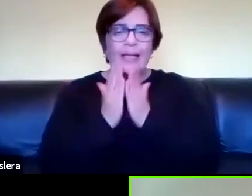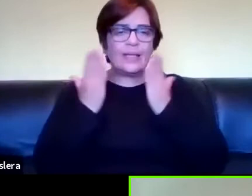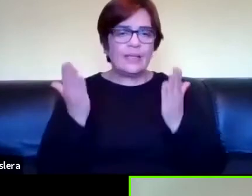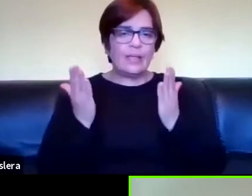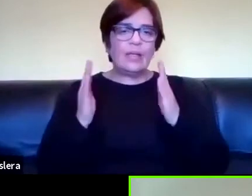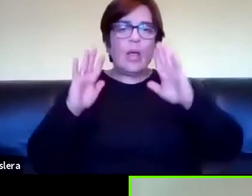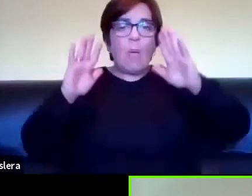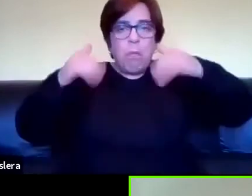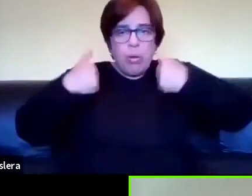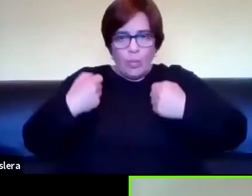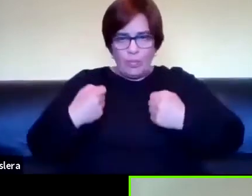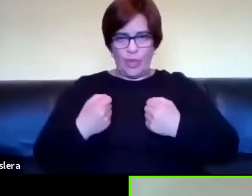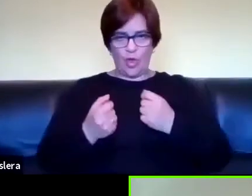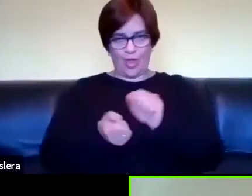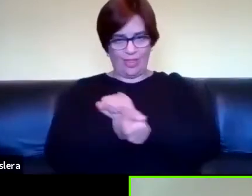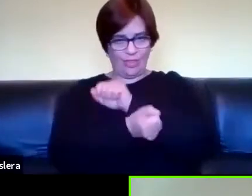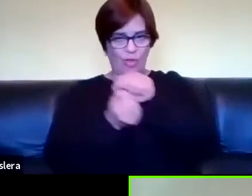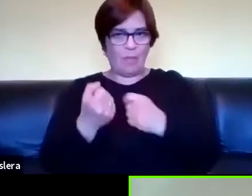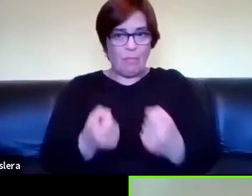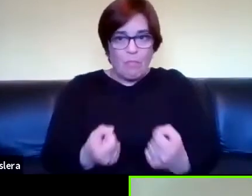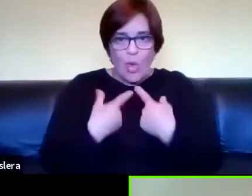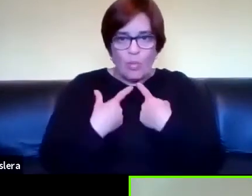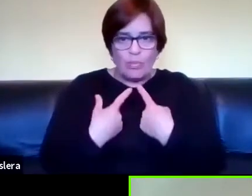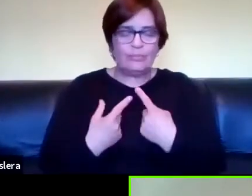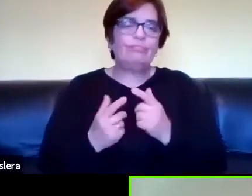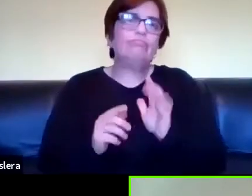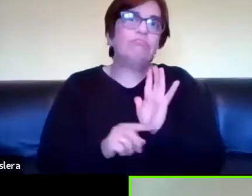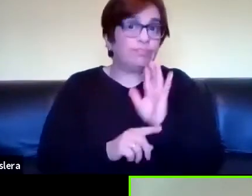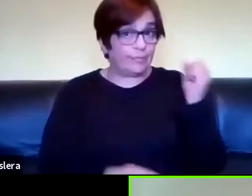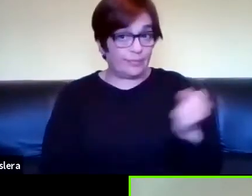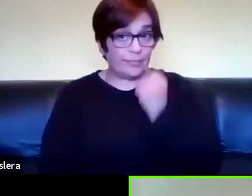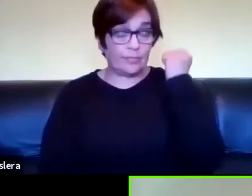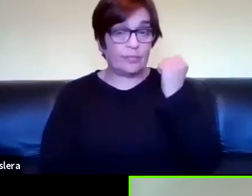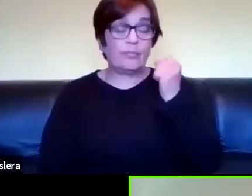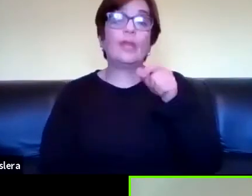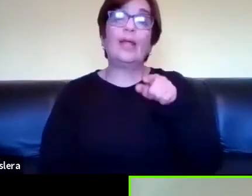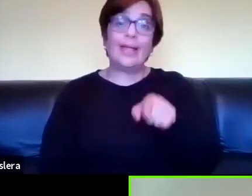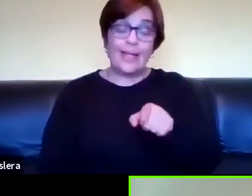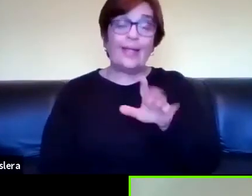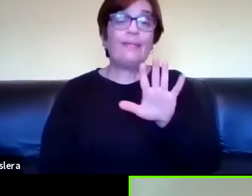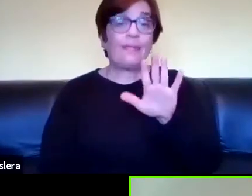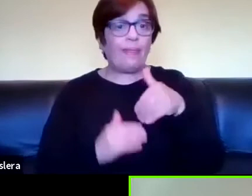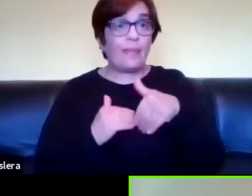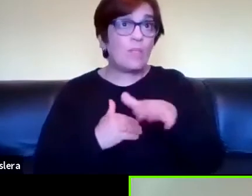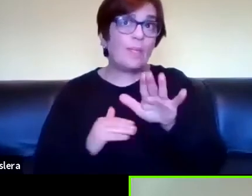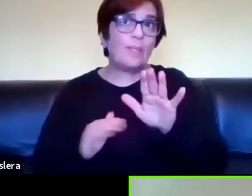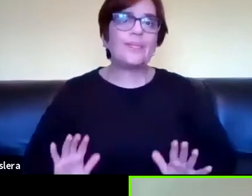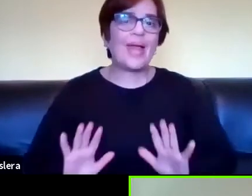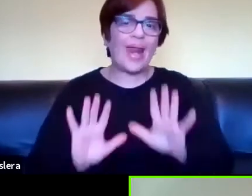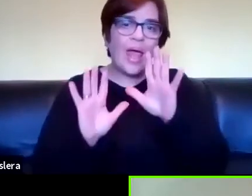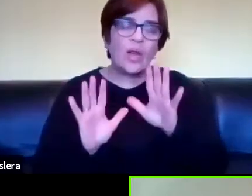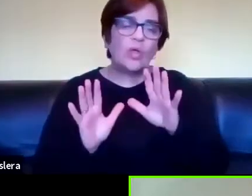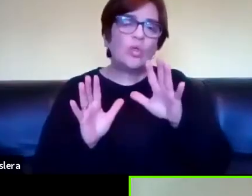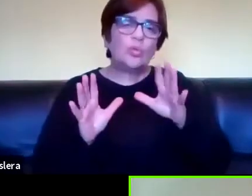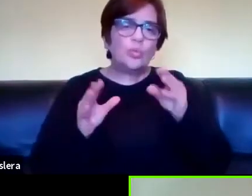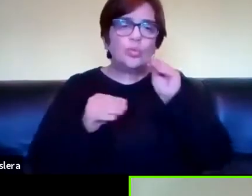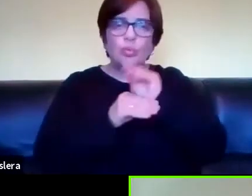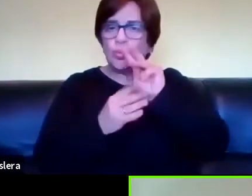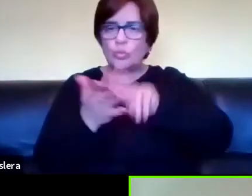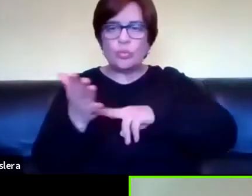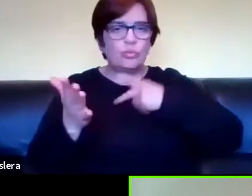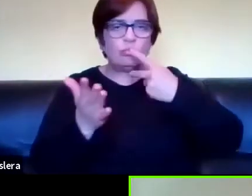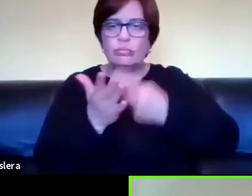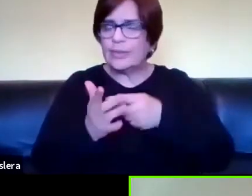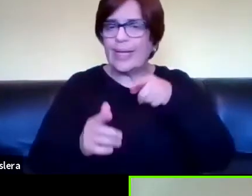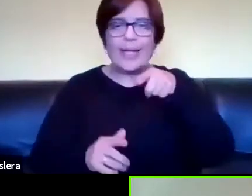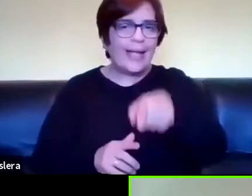lengua como algo importante entonces a partir de esto generaron una escuela traductológica que para mí es